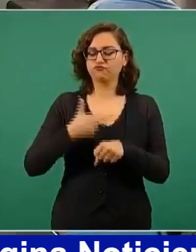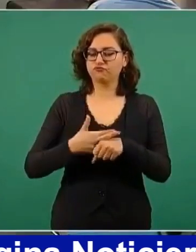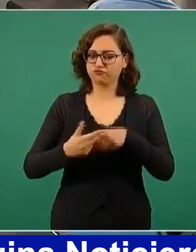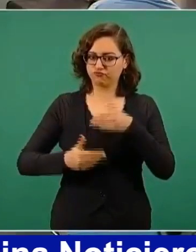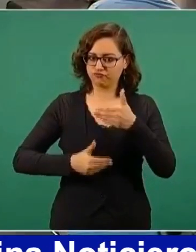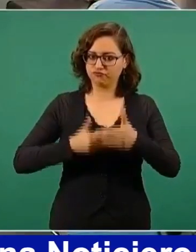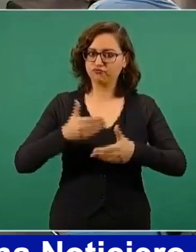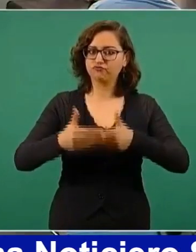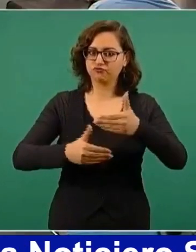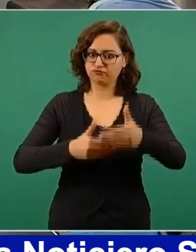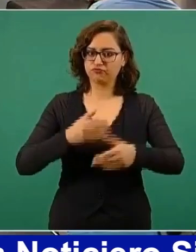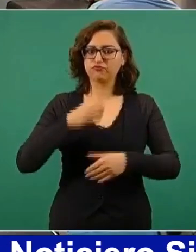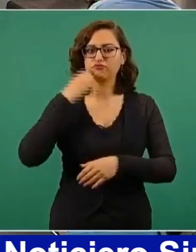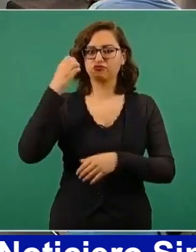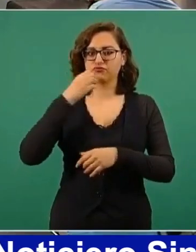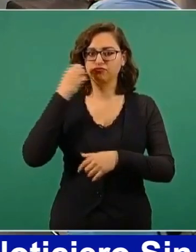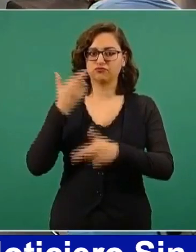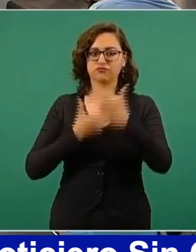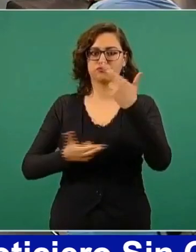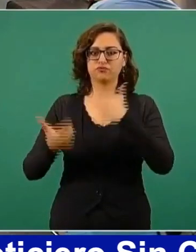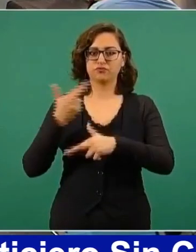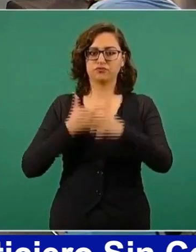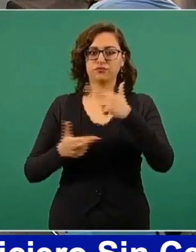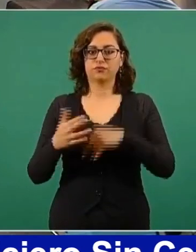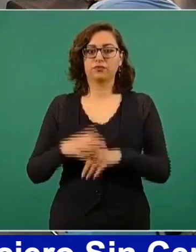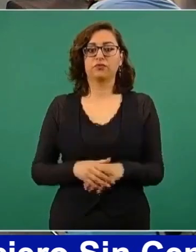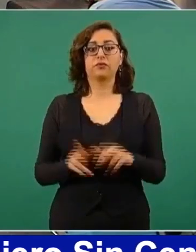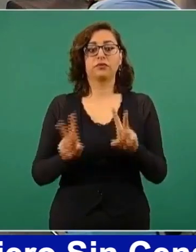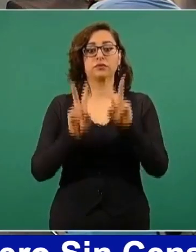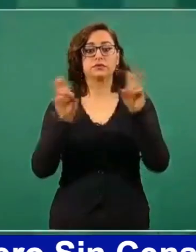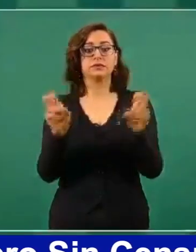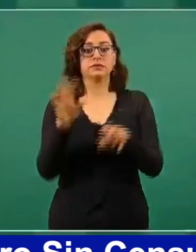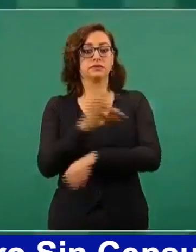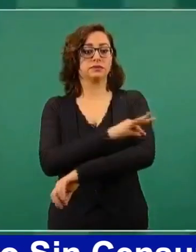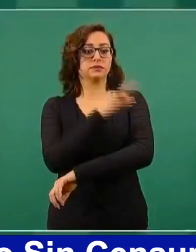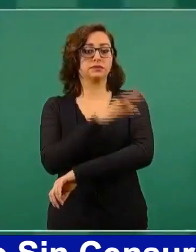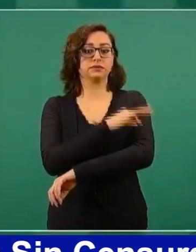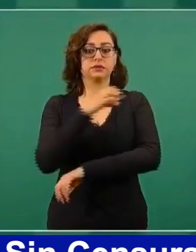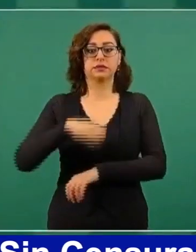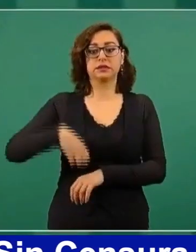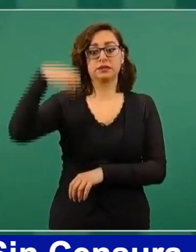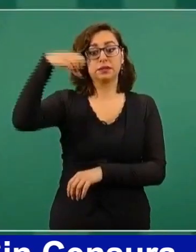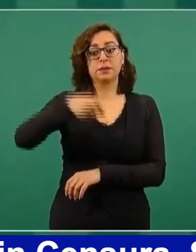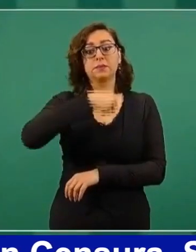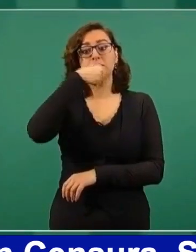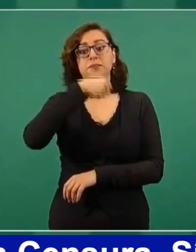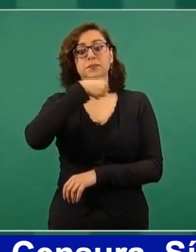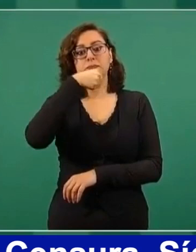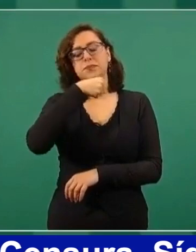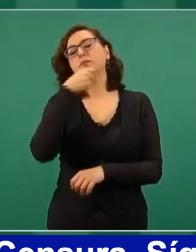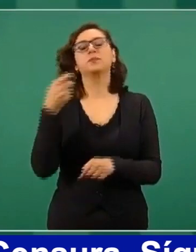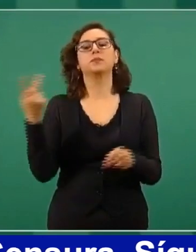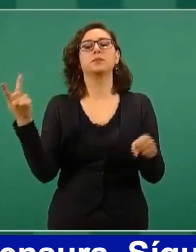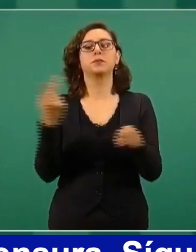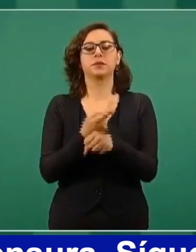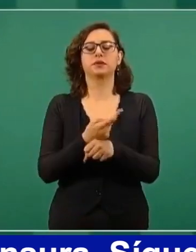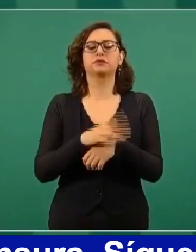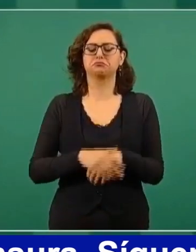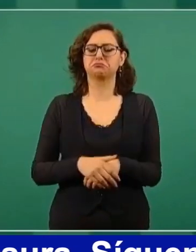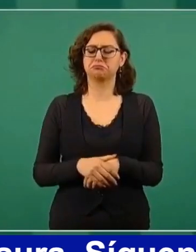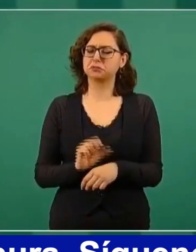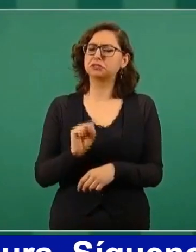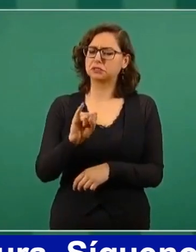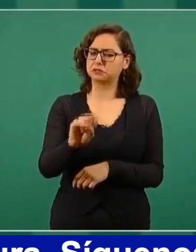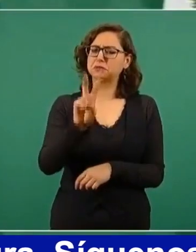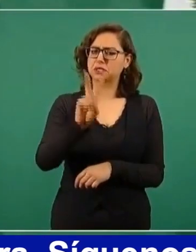presenciales. En cuanto a la vacunación de los adultos mayores, en el Inegi, en efecto,